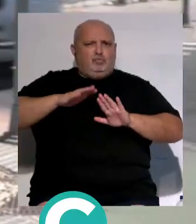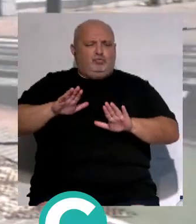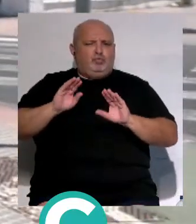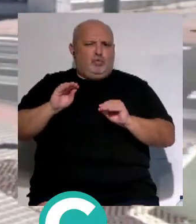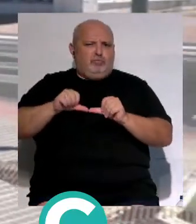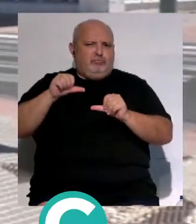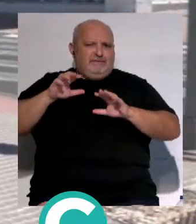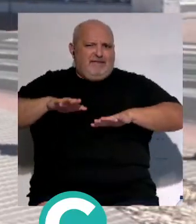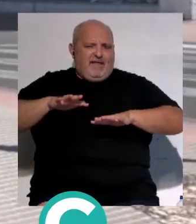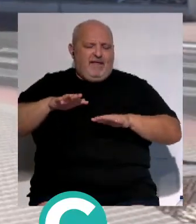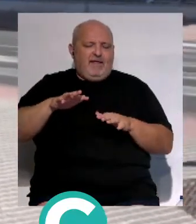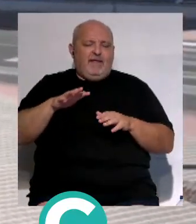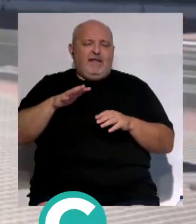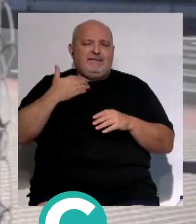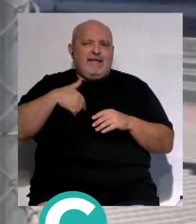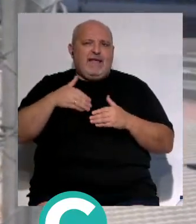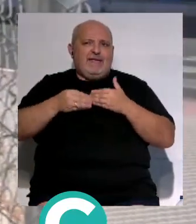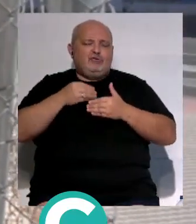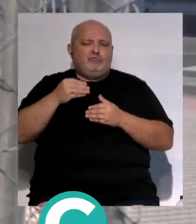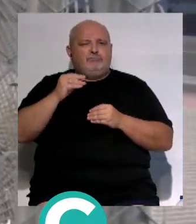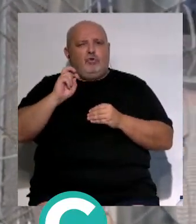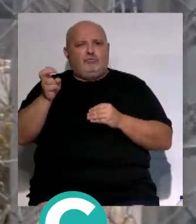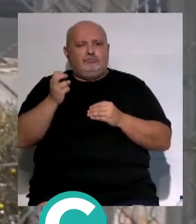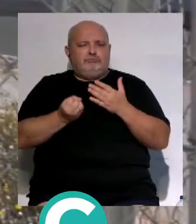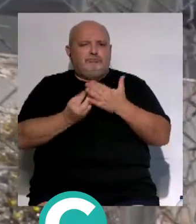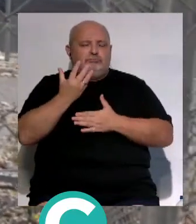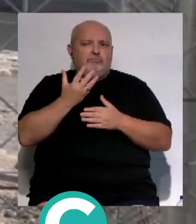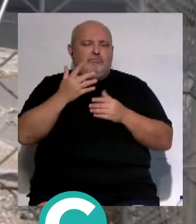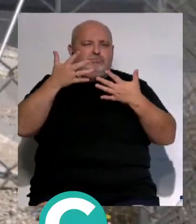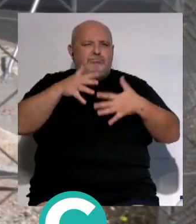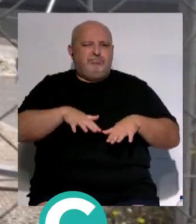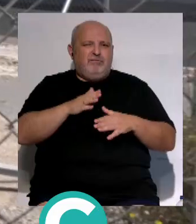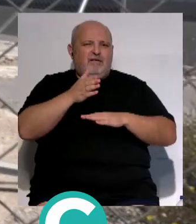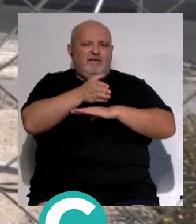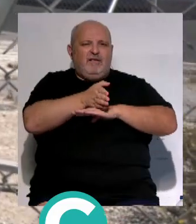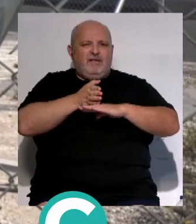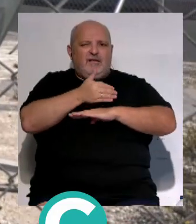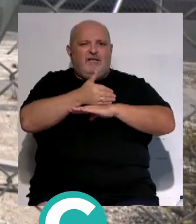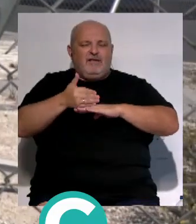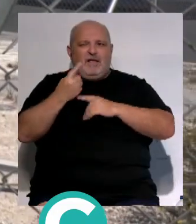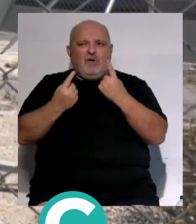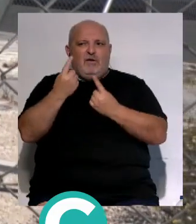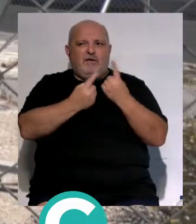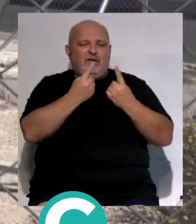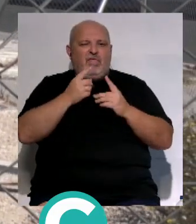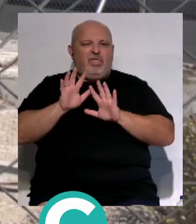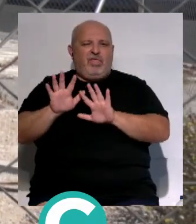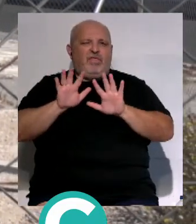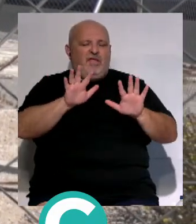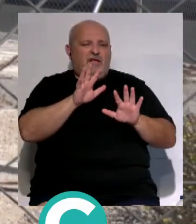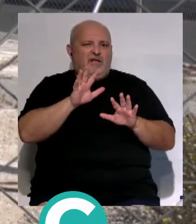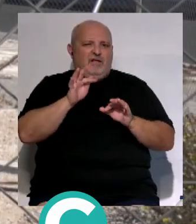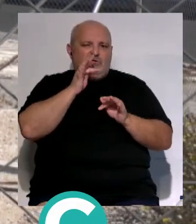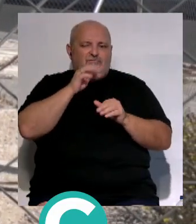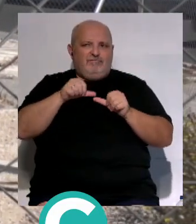de esta unidad urbanística en la que ya se había comenzado a actuar con la demolición por fases de las instalaciones en desuso que quedaban